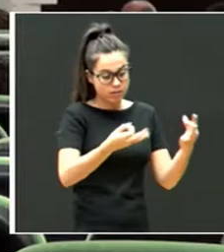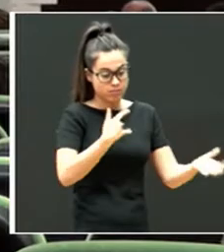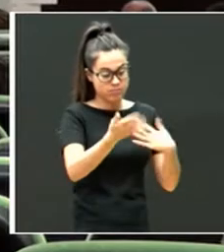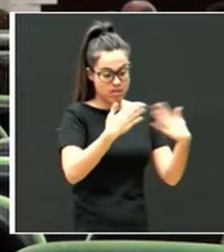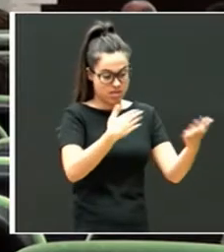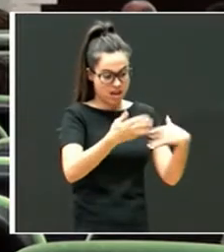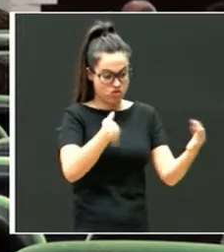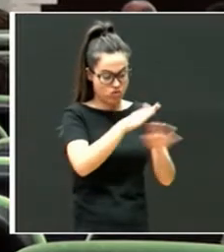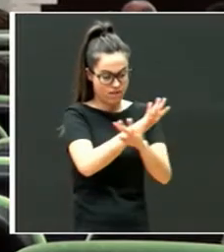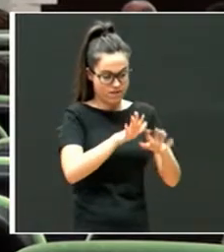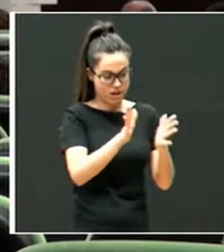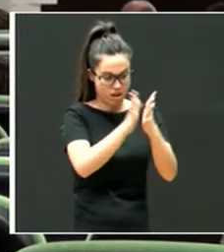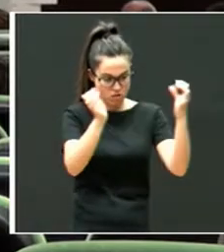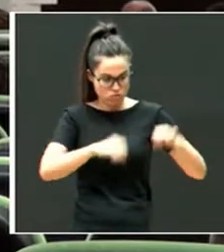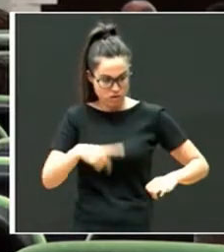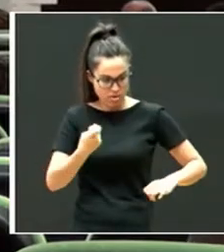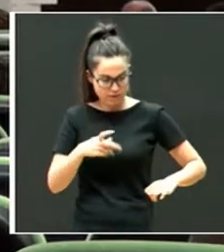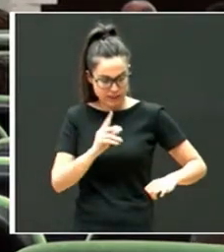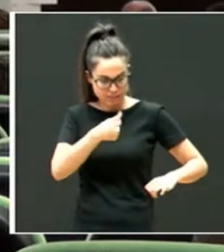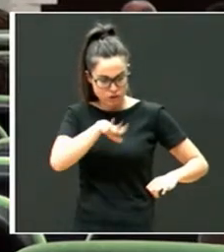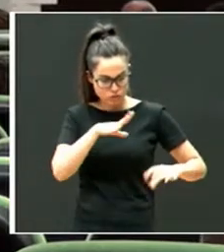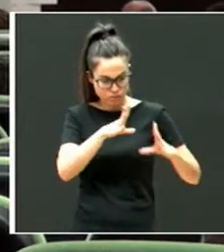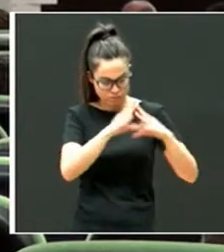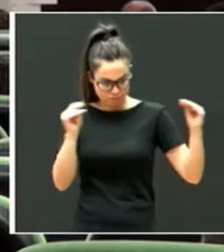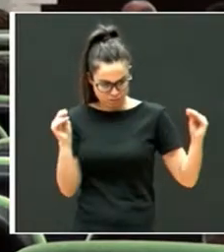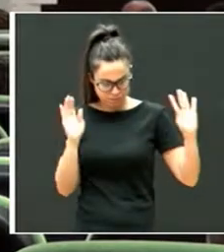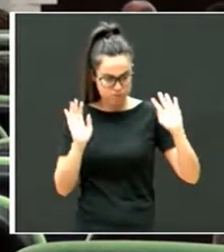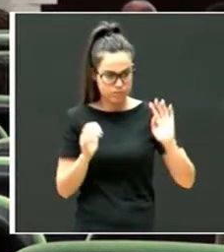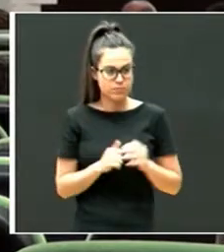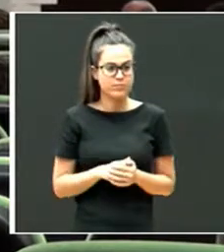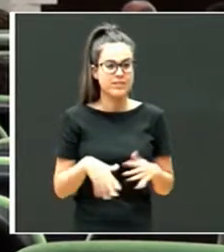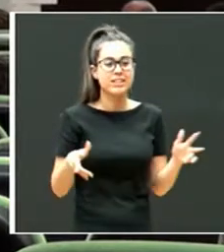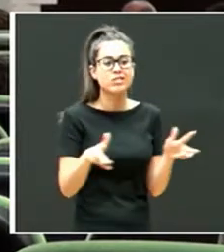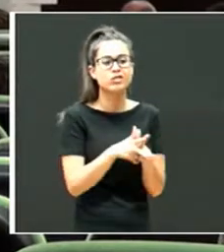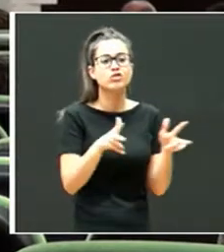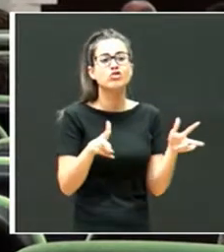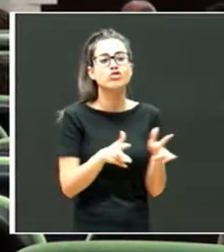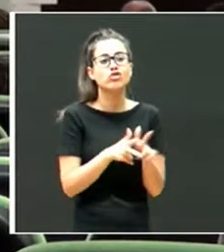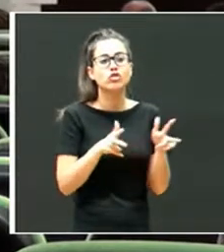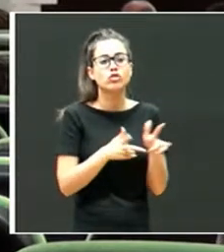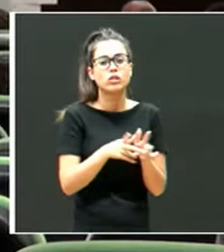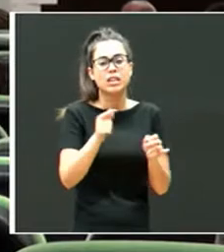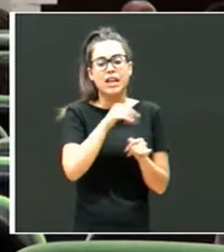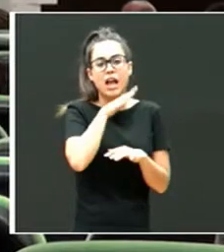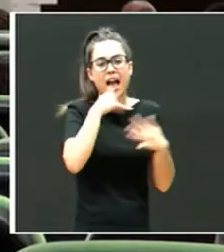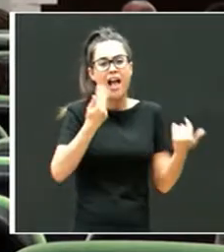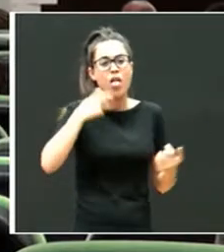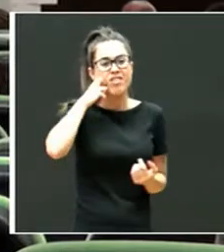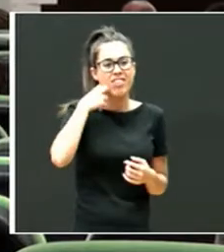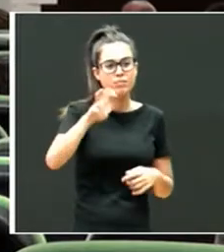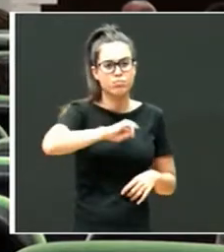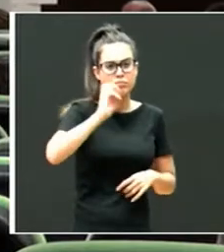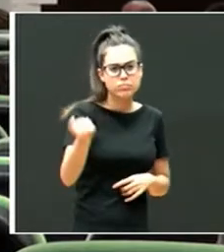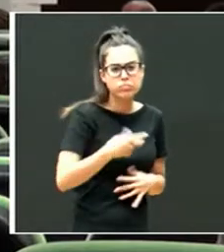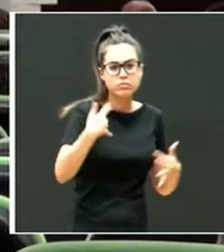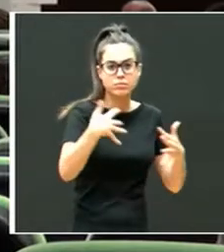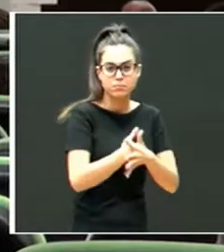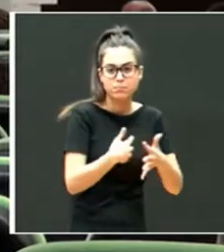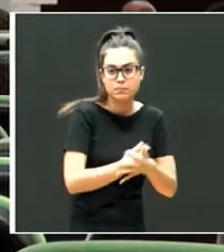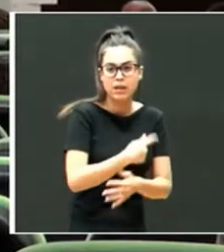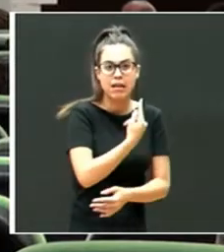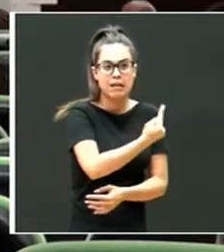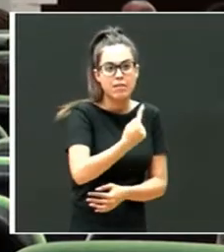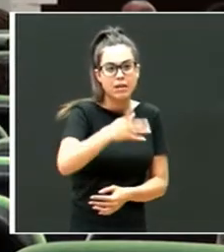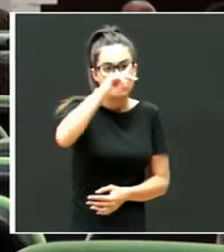acuerdo y podamos acercar posturas. Sobre todo en estas sociedades que cada vez son más interraciales, interculturales, cada uno viene con su